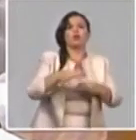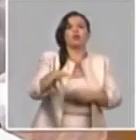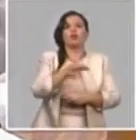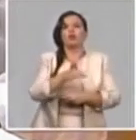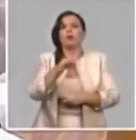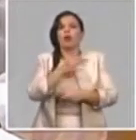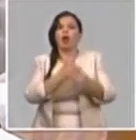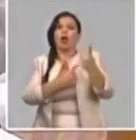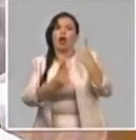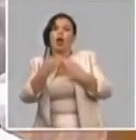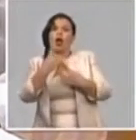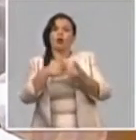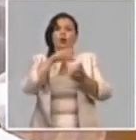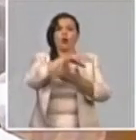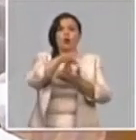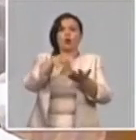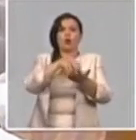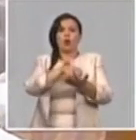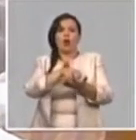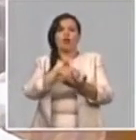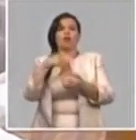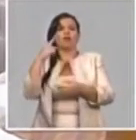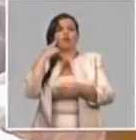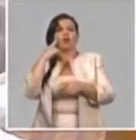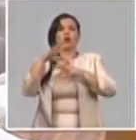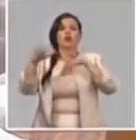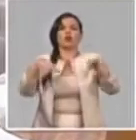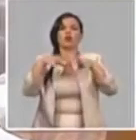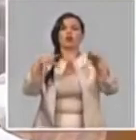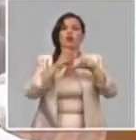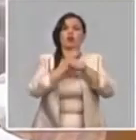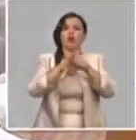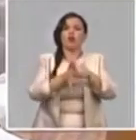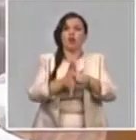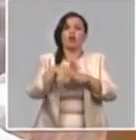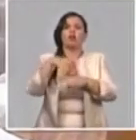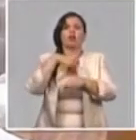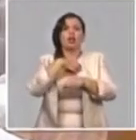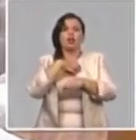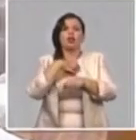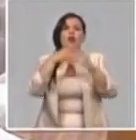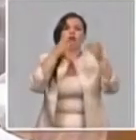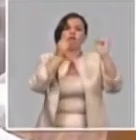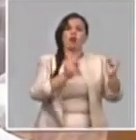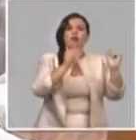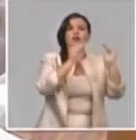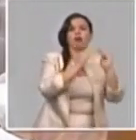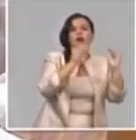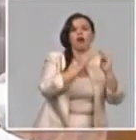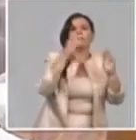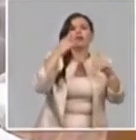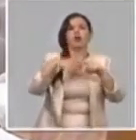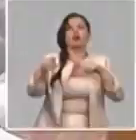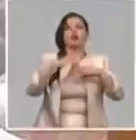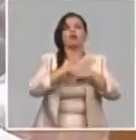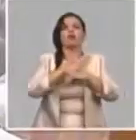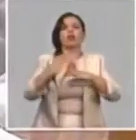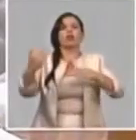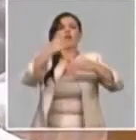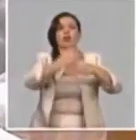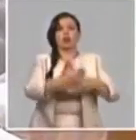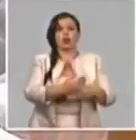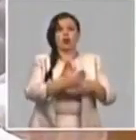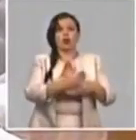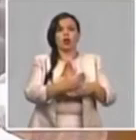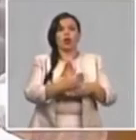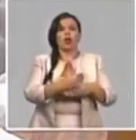populares de demarcaciones que a partir de la situación de la pandemia han tenido que aplicar medidas de cuarentena y otras limitaciones. No ha afectado el